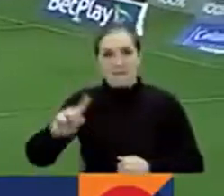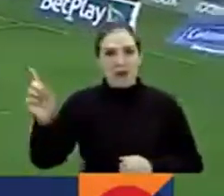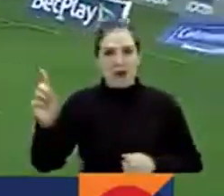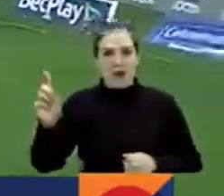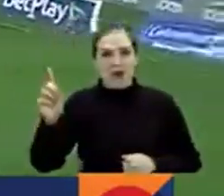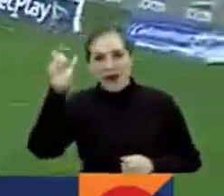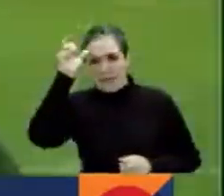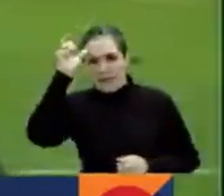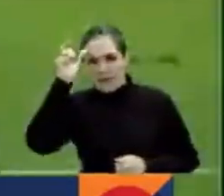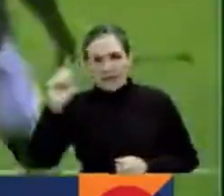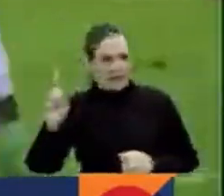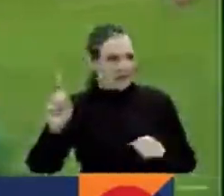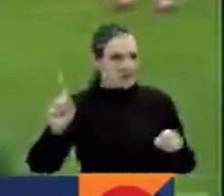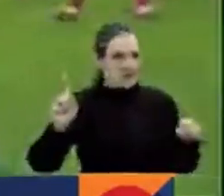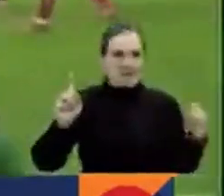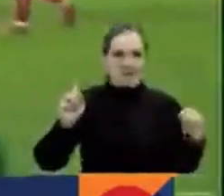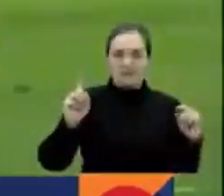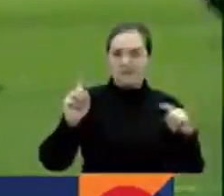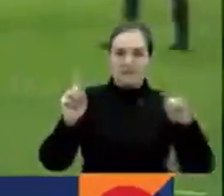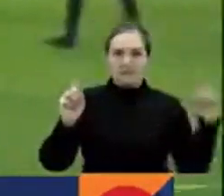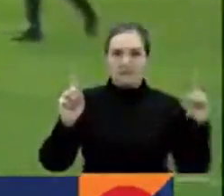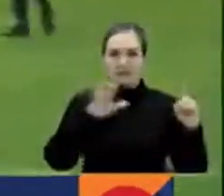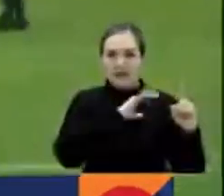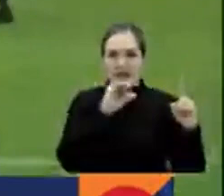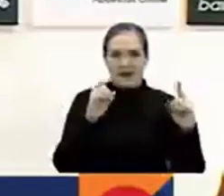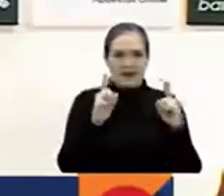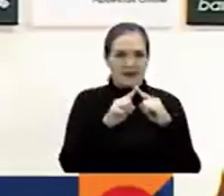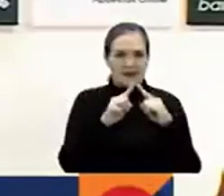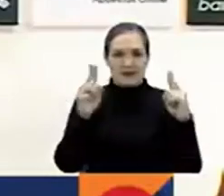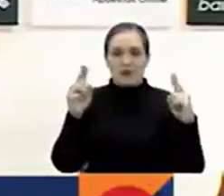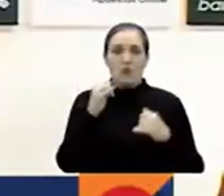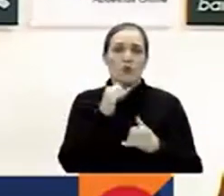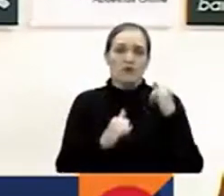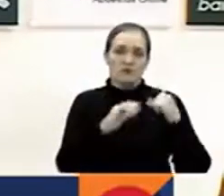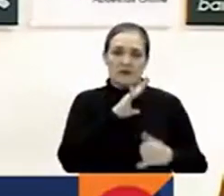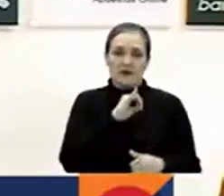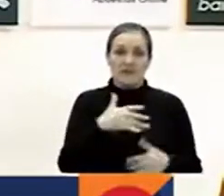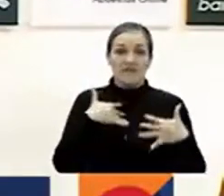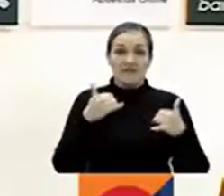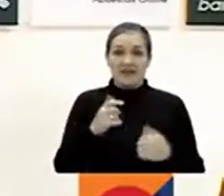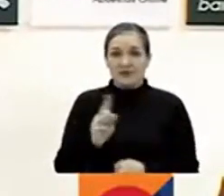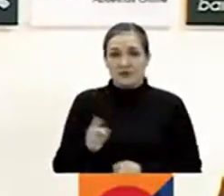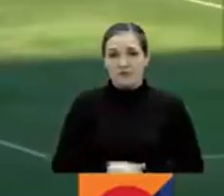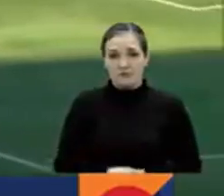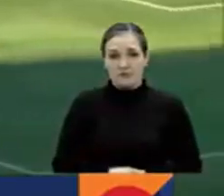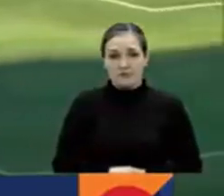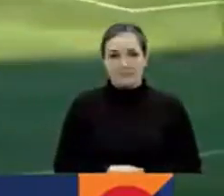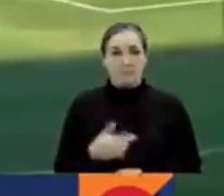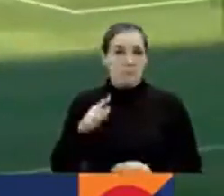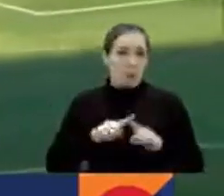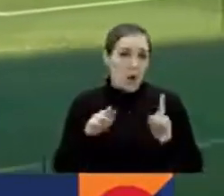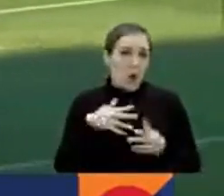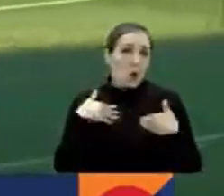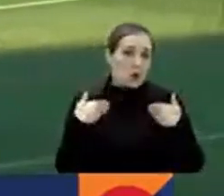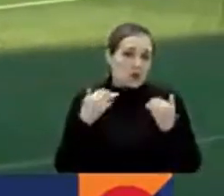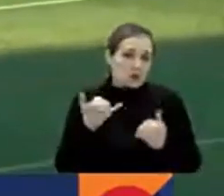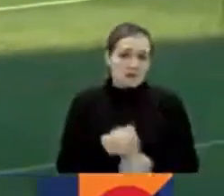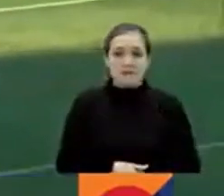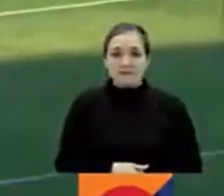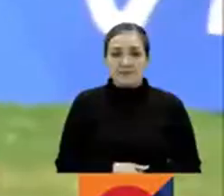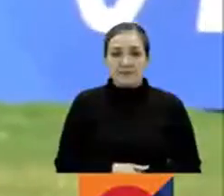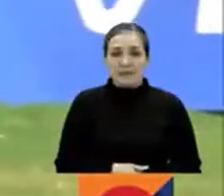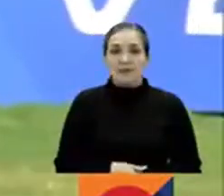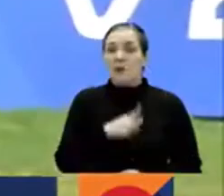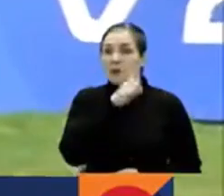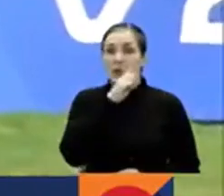hombría empató el compromiso. El equipo azucarero sigue último. No estoy feliz porque no ganamos, pero estoy contento. Y en el clásico de la costa, el tiburón